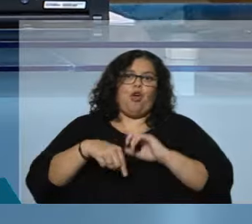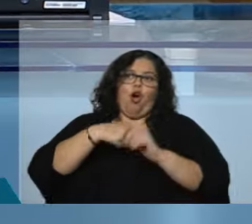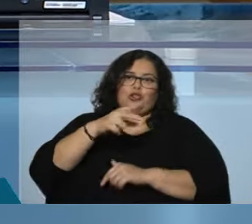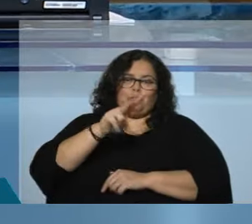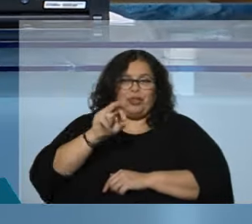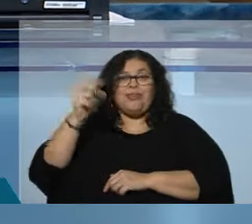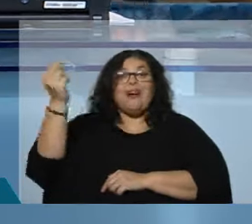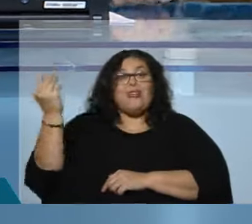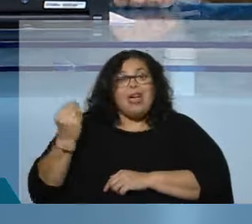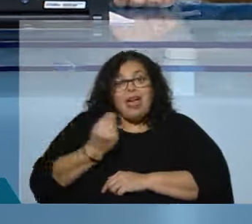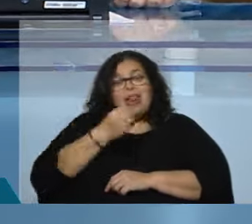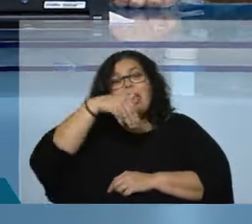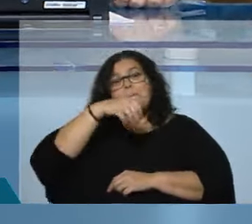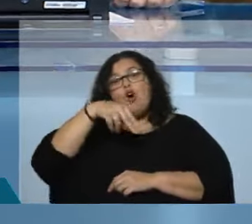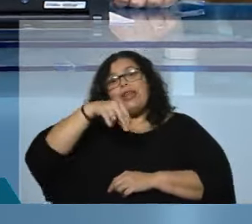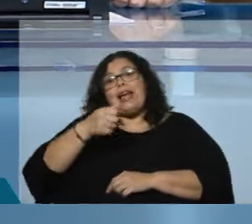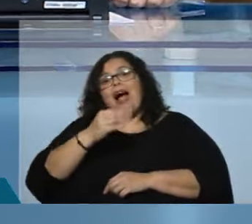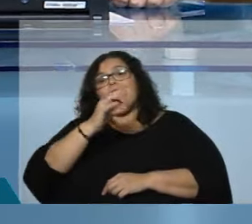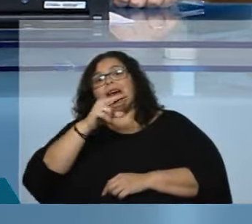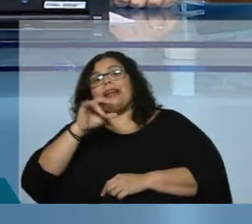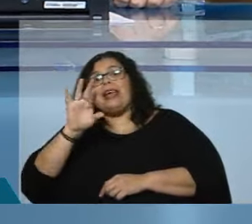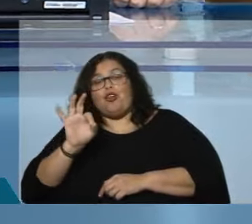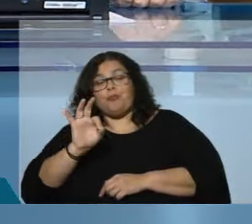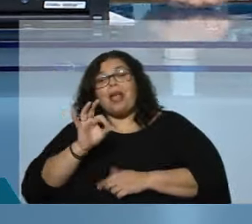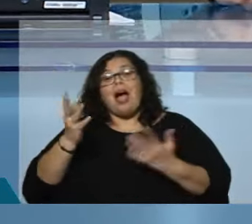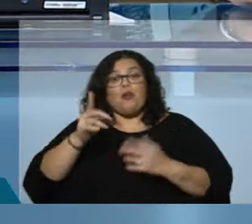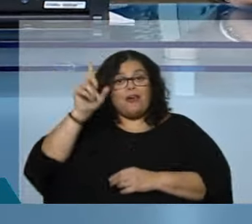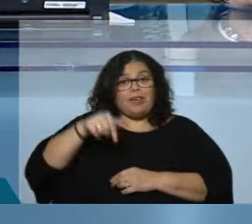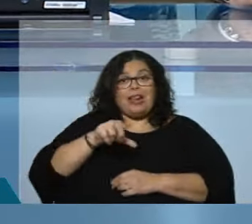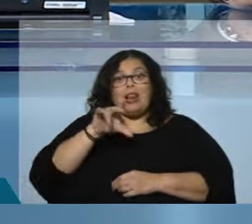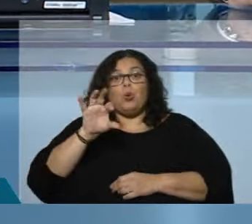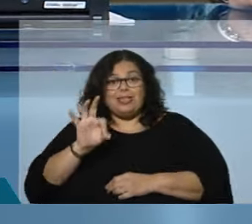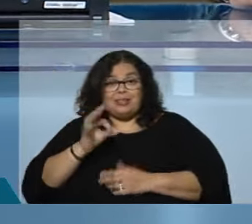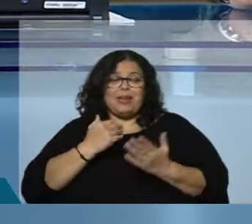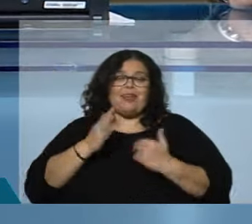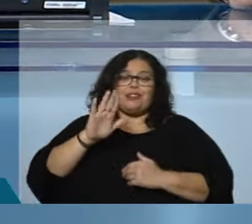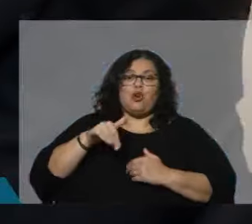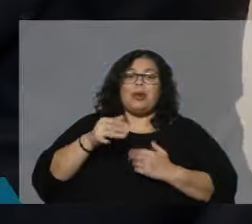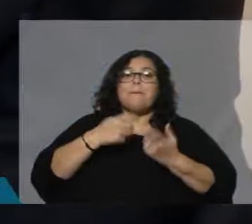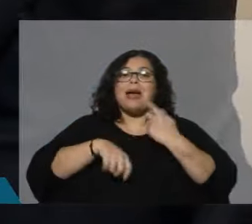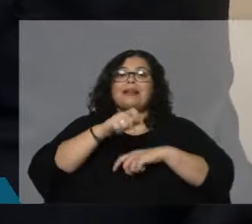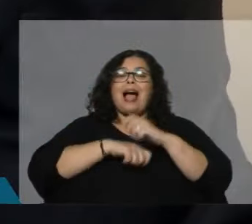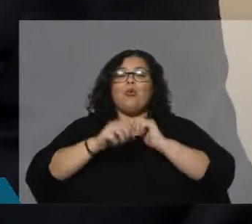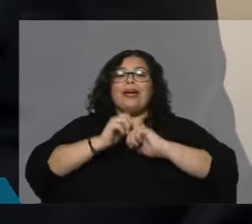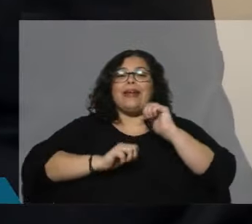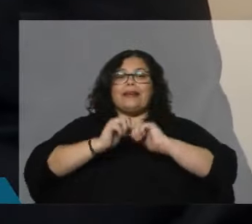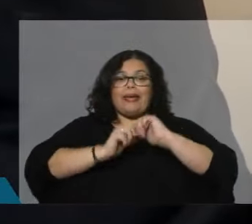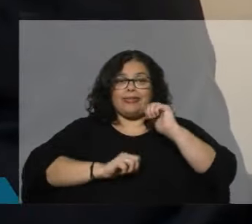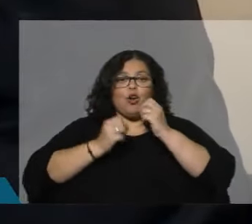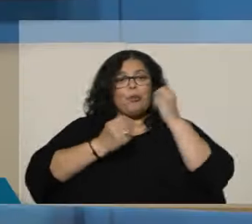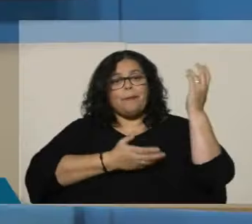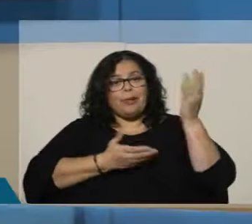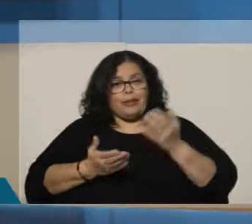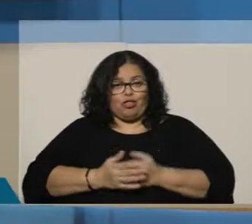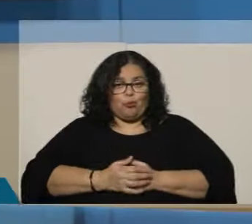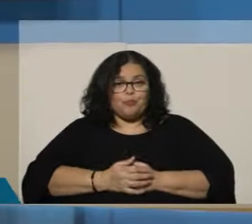Vamos a avanzar nosotros ahora, recibiendo a Luis Custodio, para hablar del mercado energético. ¿Cómo anda? Bienvenido, Luis. ¿Cómo les va? Buenas noches.